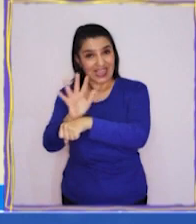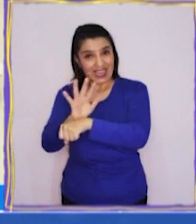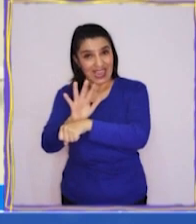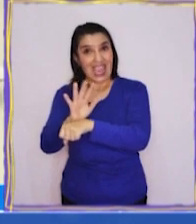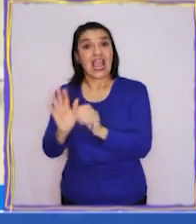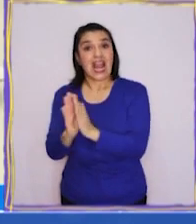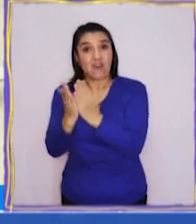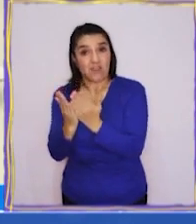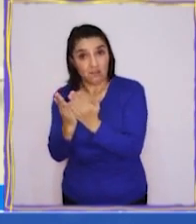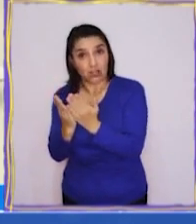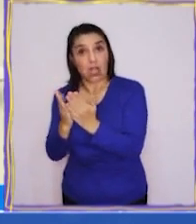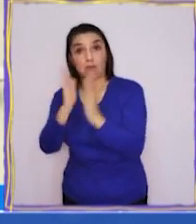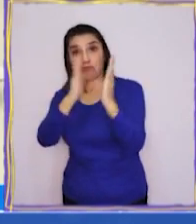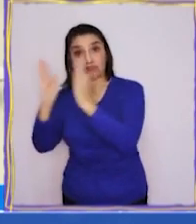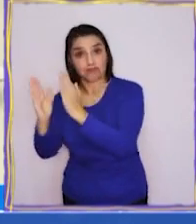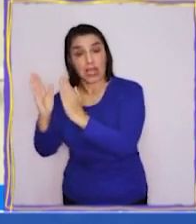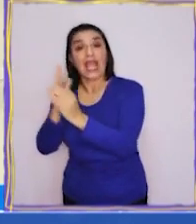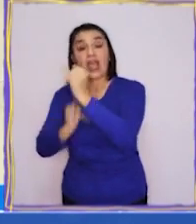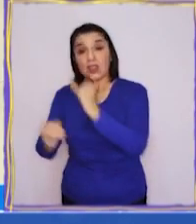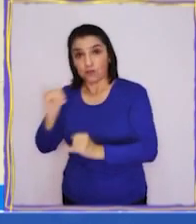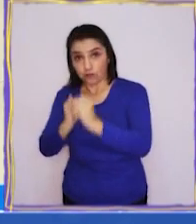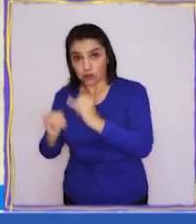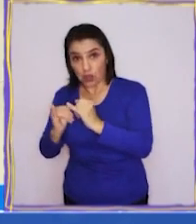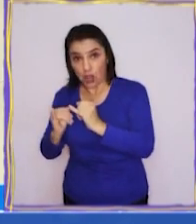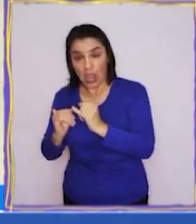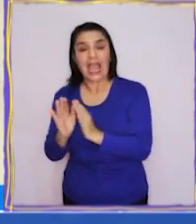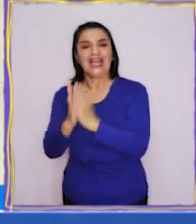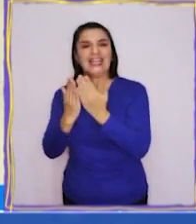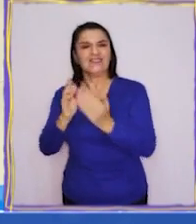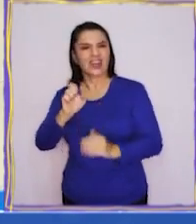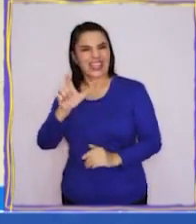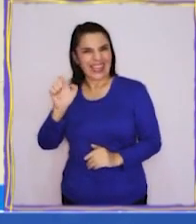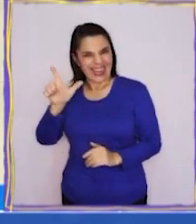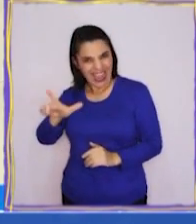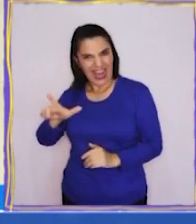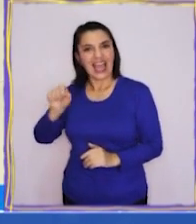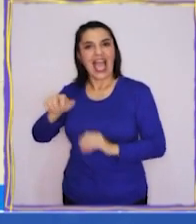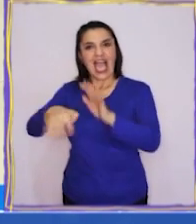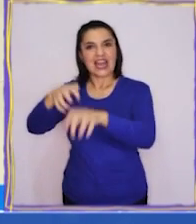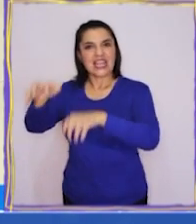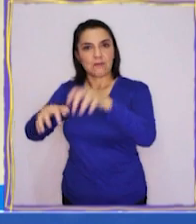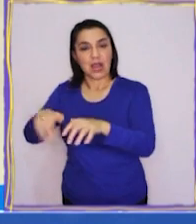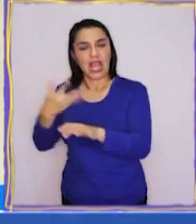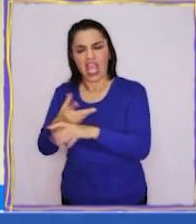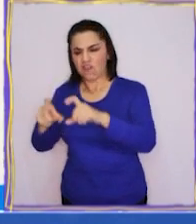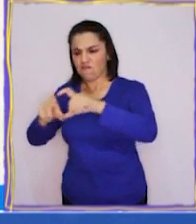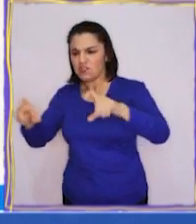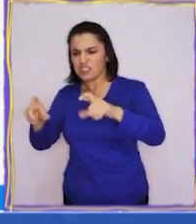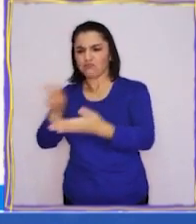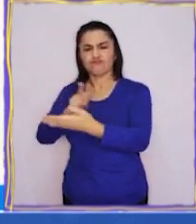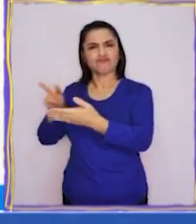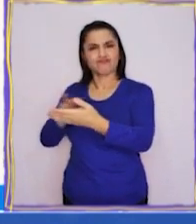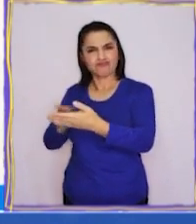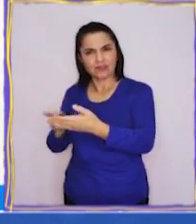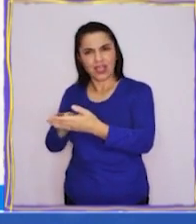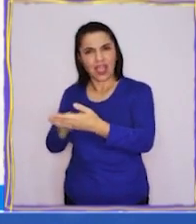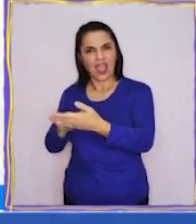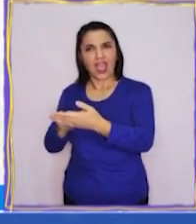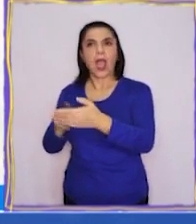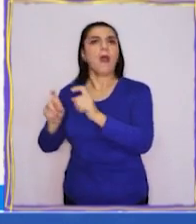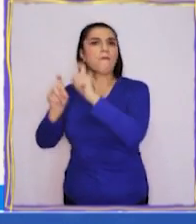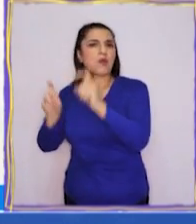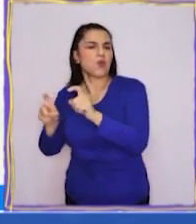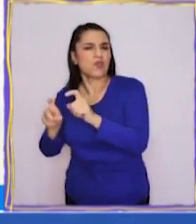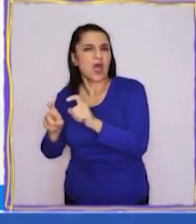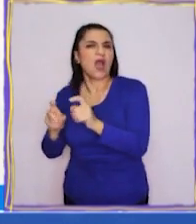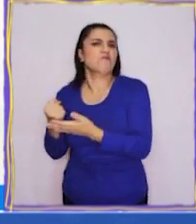En la biblioteca digital, por ejemplo, con el libro El Al y los animales, encontramos fichas del plan de lectura que nos ayudan a encontrar dónde está